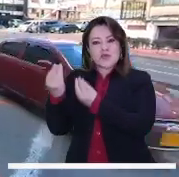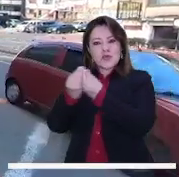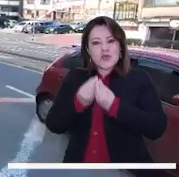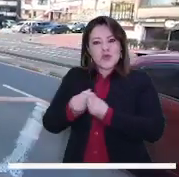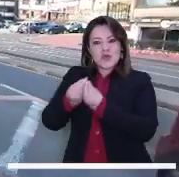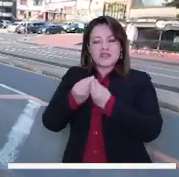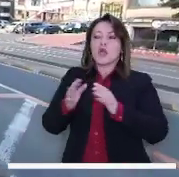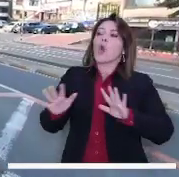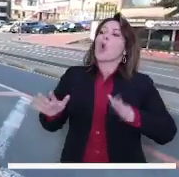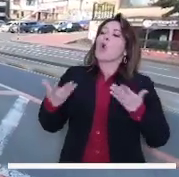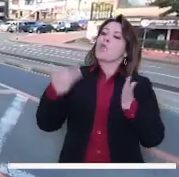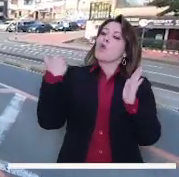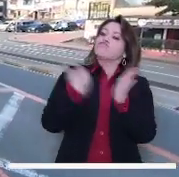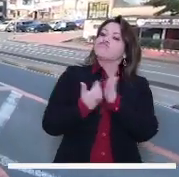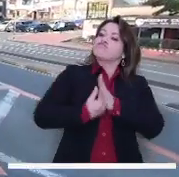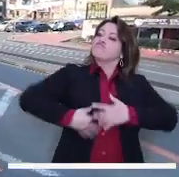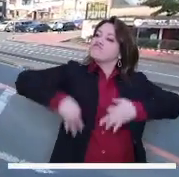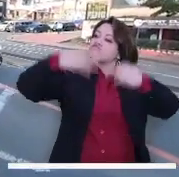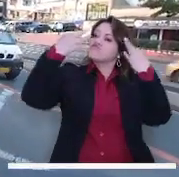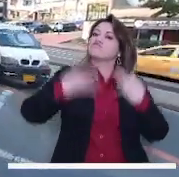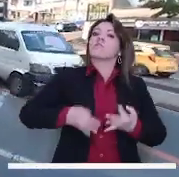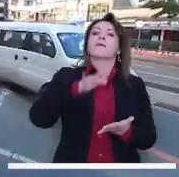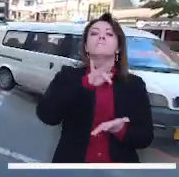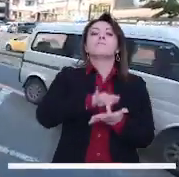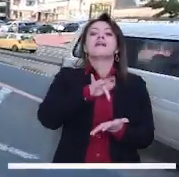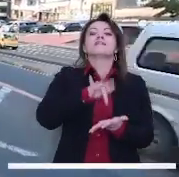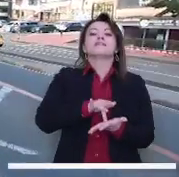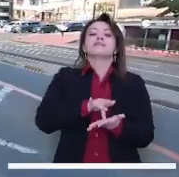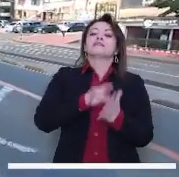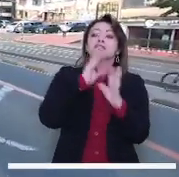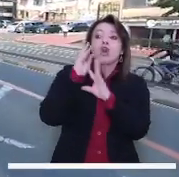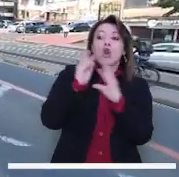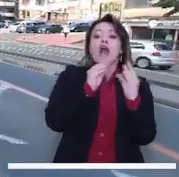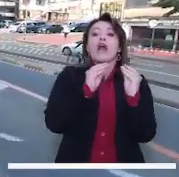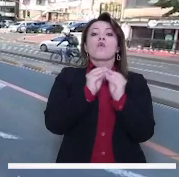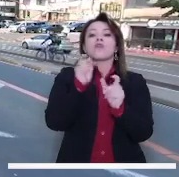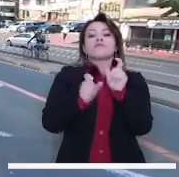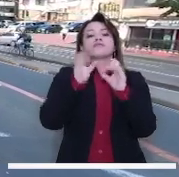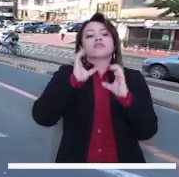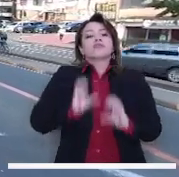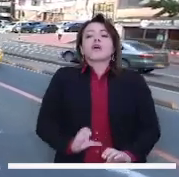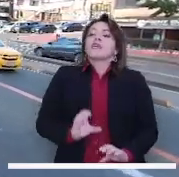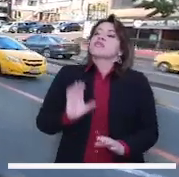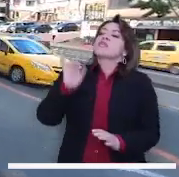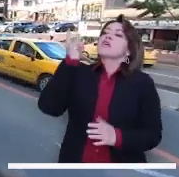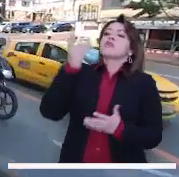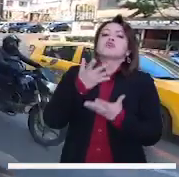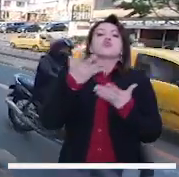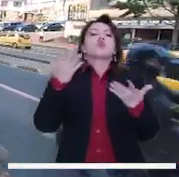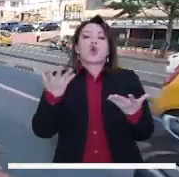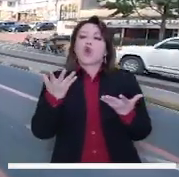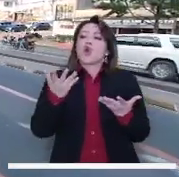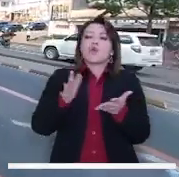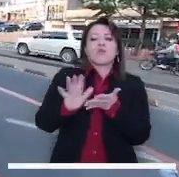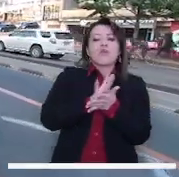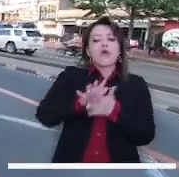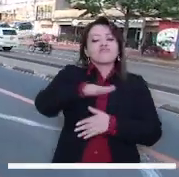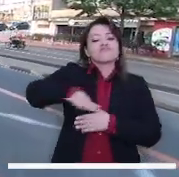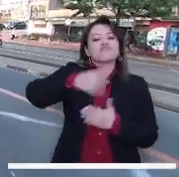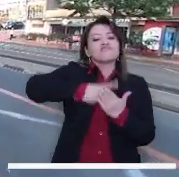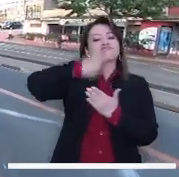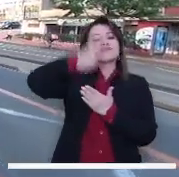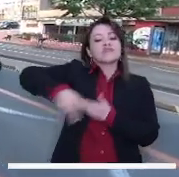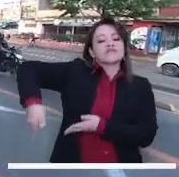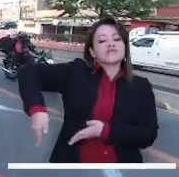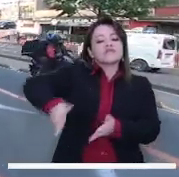concejales, ¿cómo podemos garantizar la legítima participación y concertación de los habitantes de este sector en